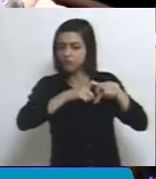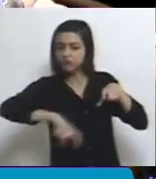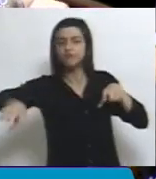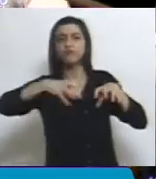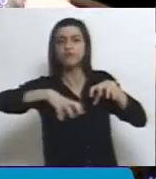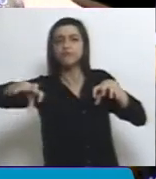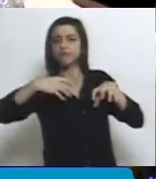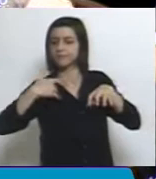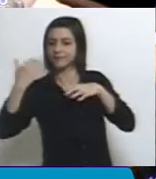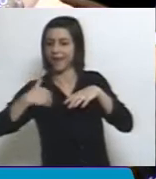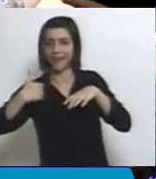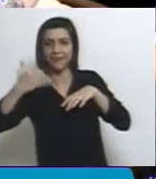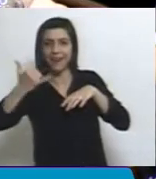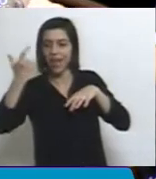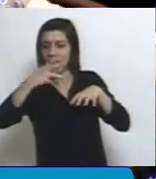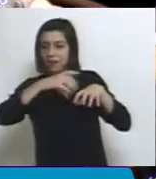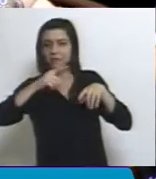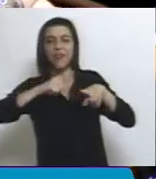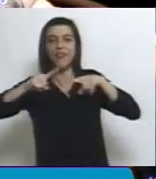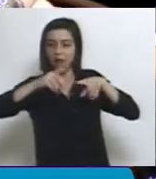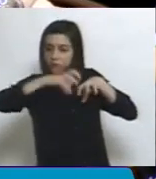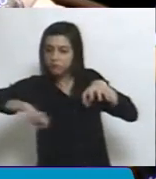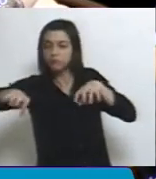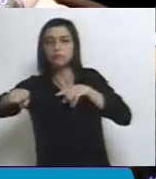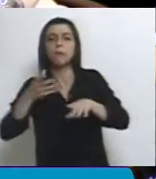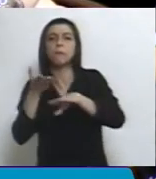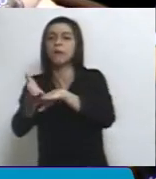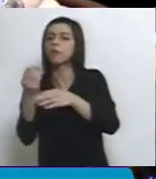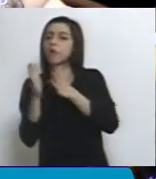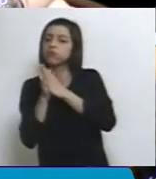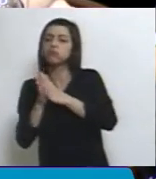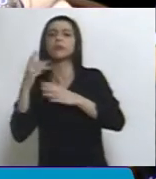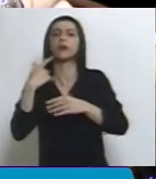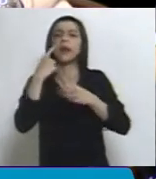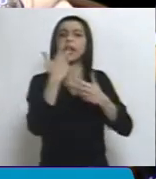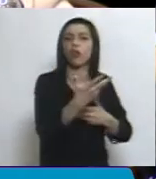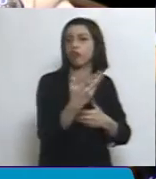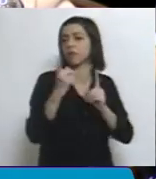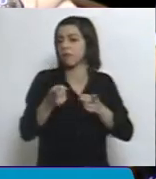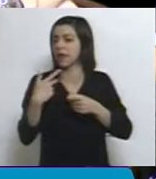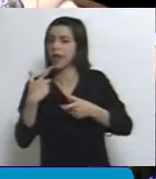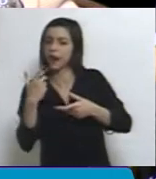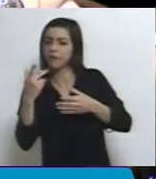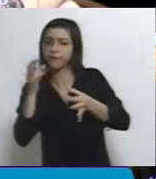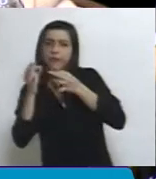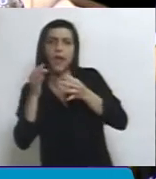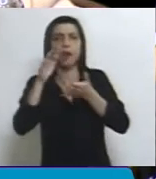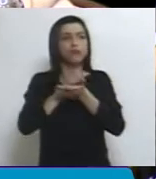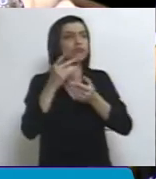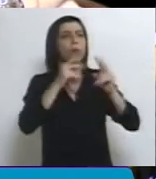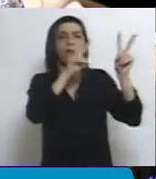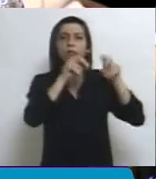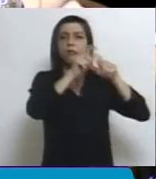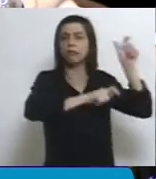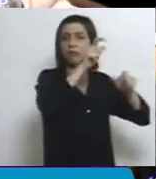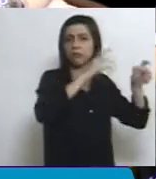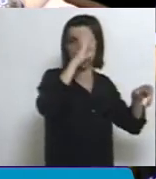reconocimiento y la necesidad de la apertura al diálogo que se ha negado persistentemente